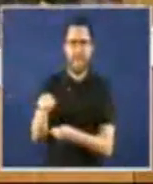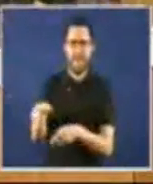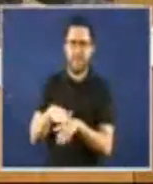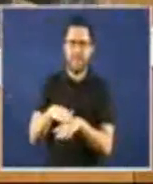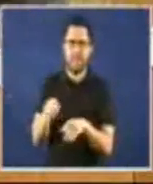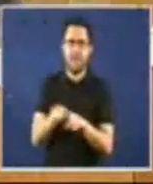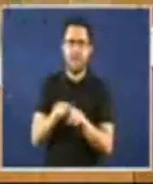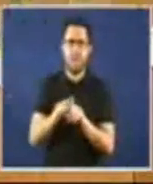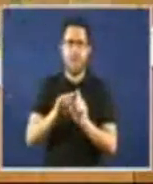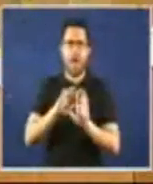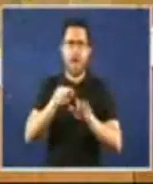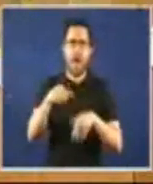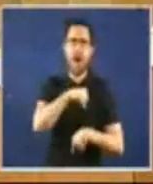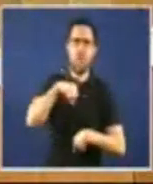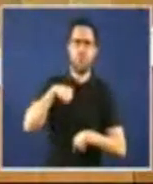carnívora?